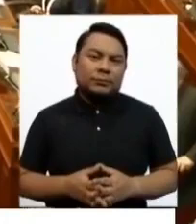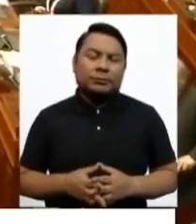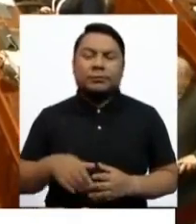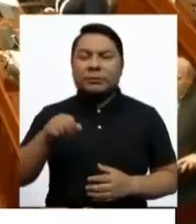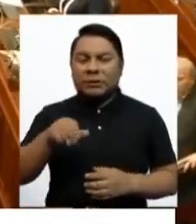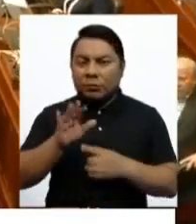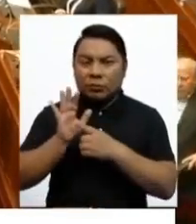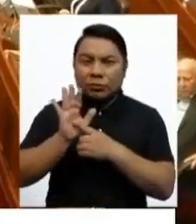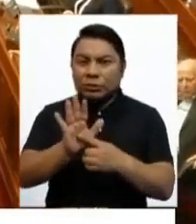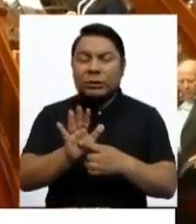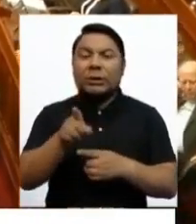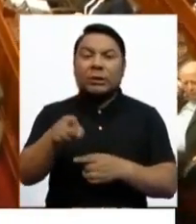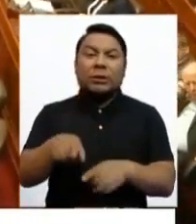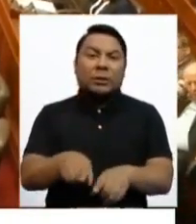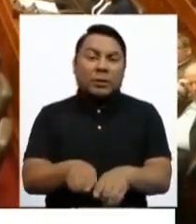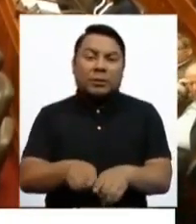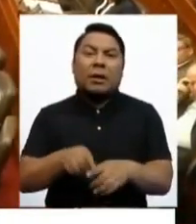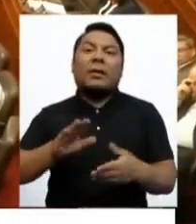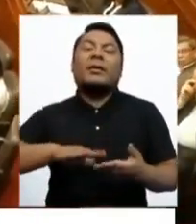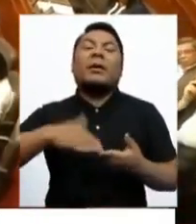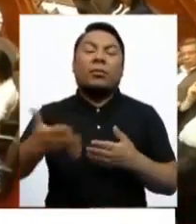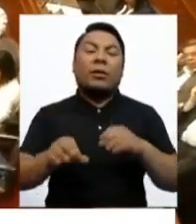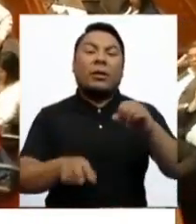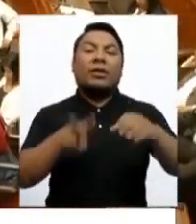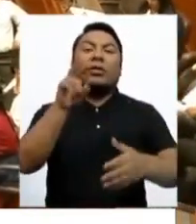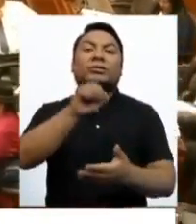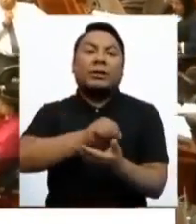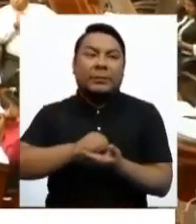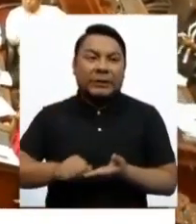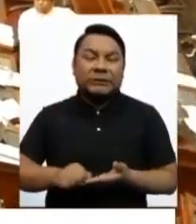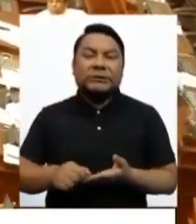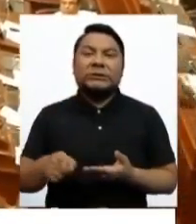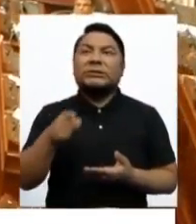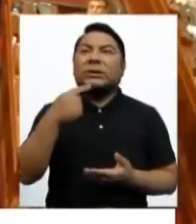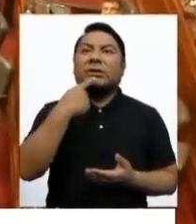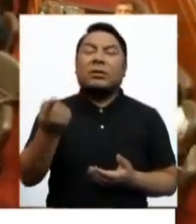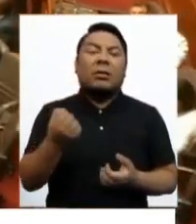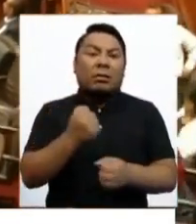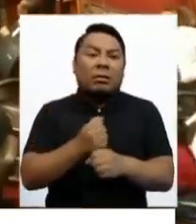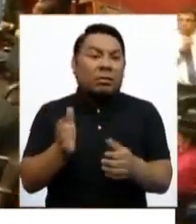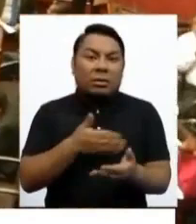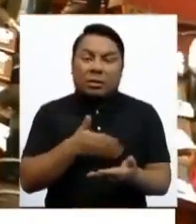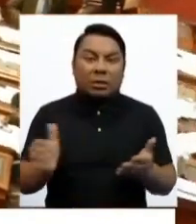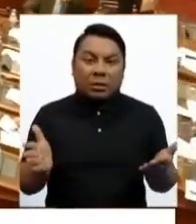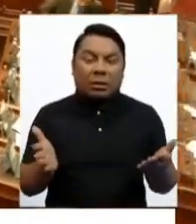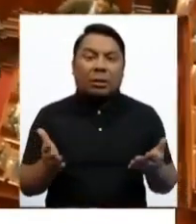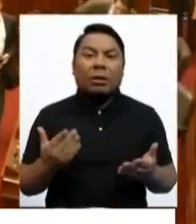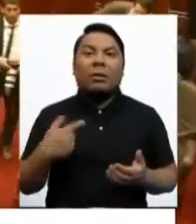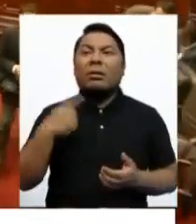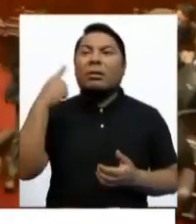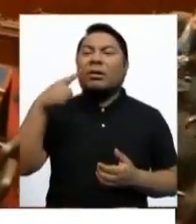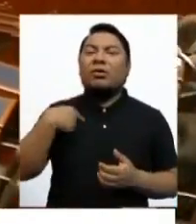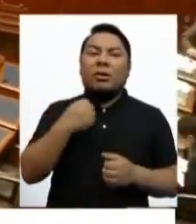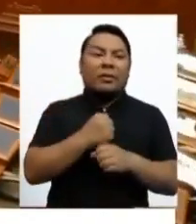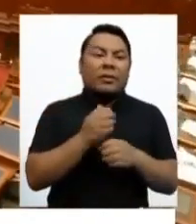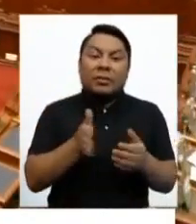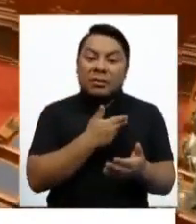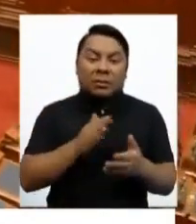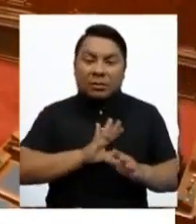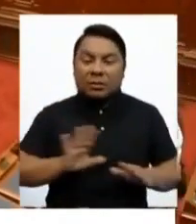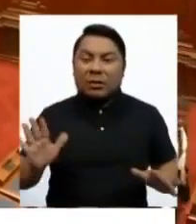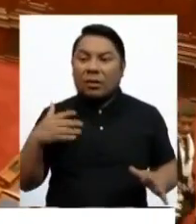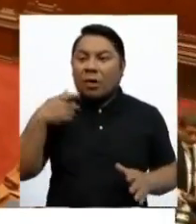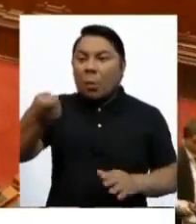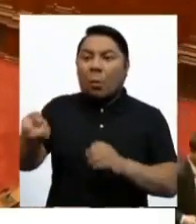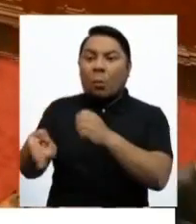sino que además… Después de 12 meses de estar desempleado, no puedes recibir un solo sol. Entonces,